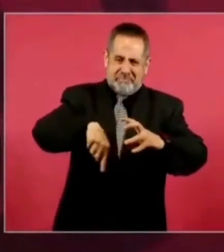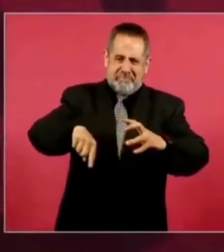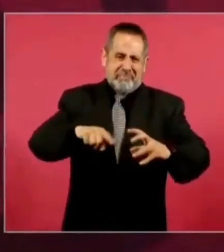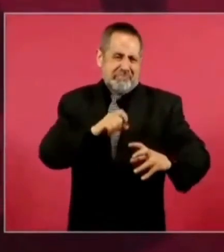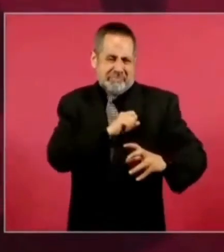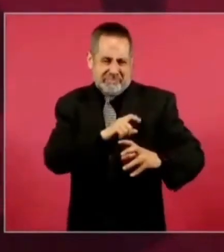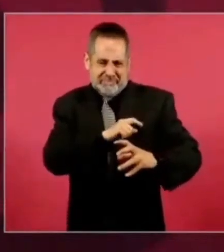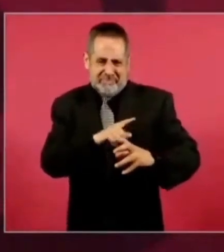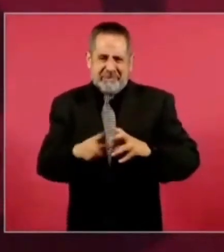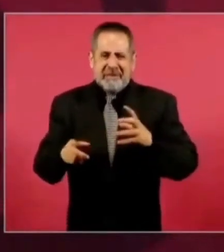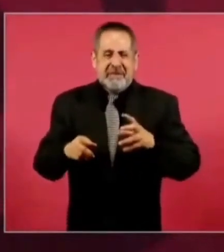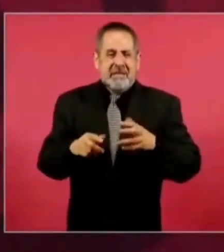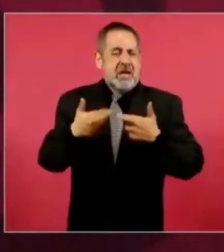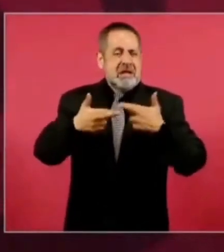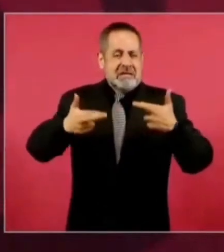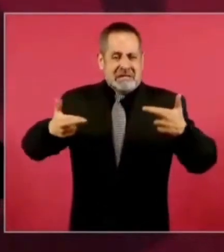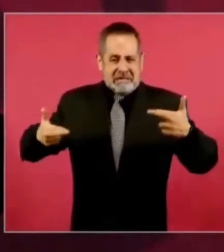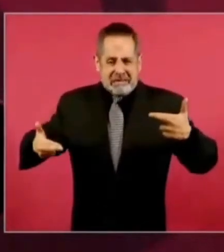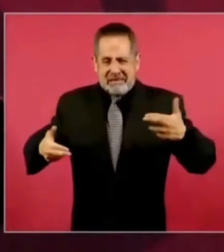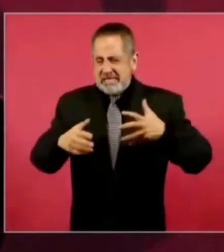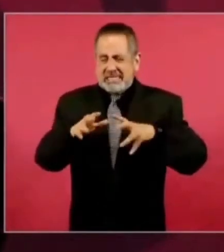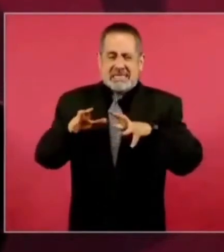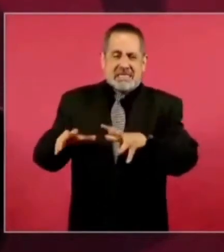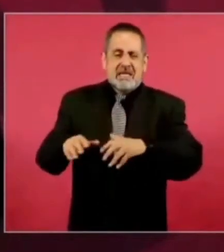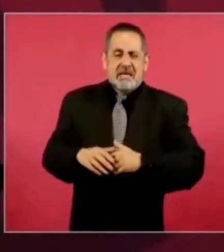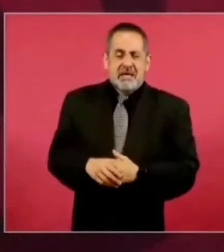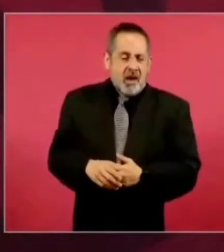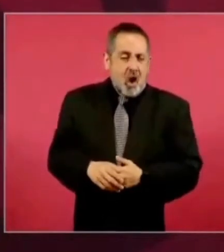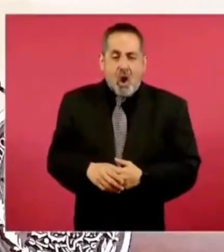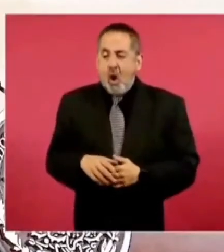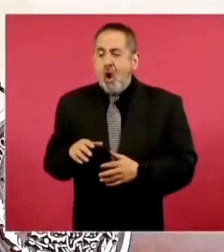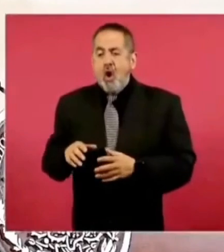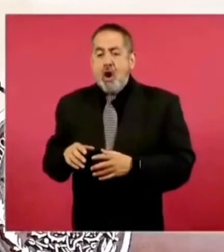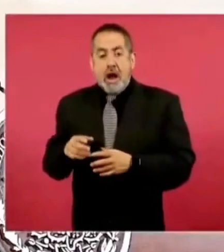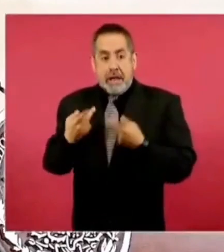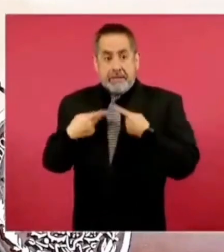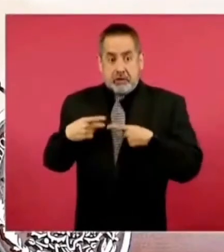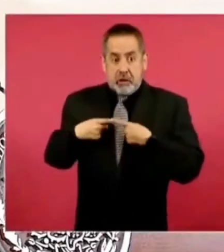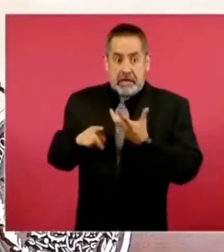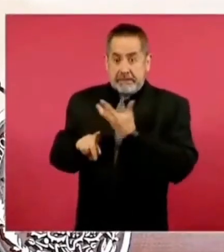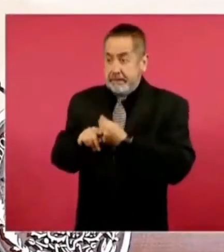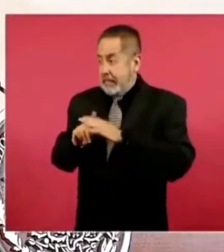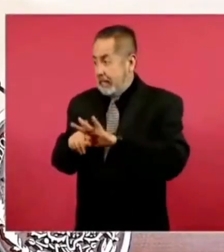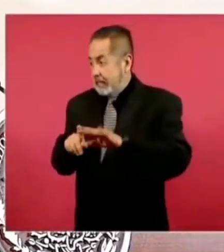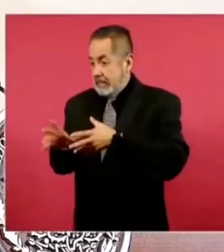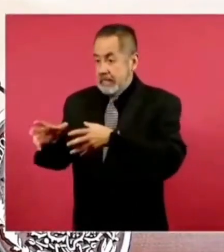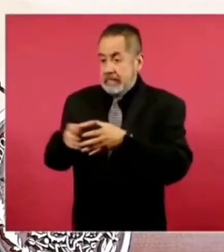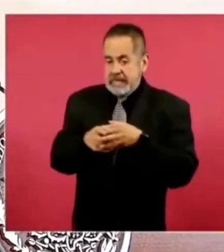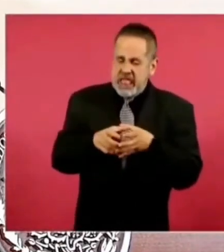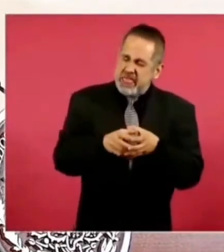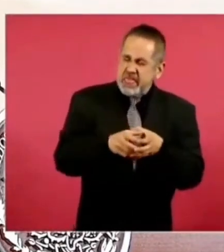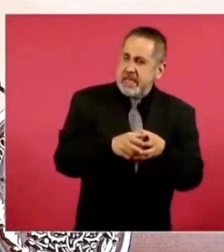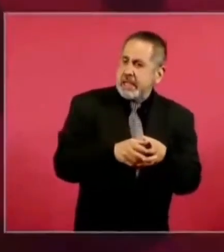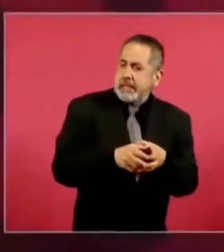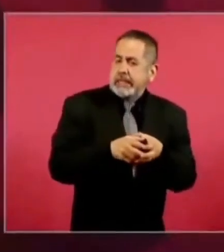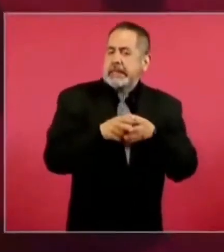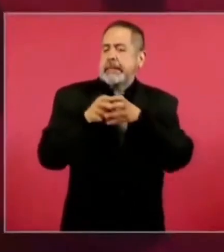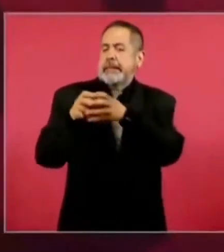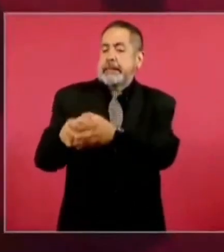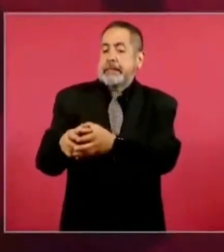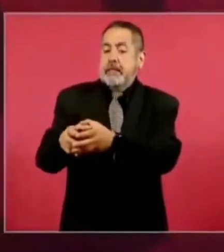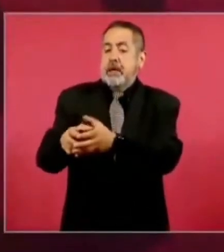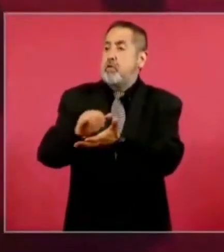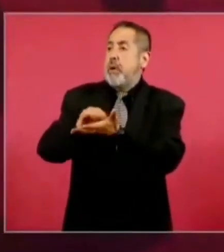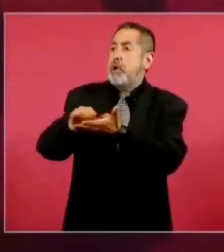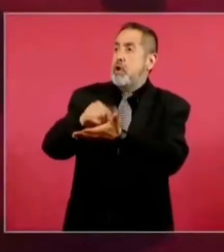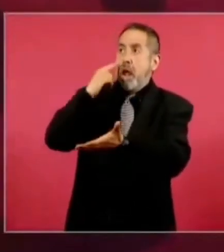lleva a los migrantes a Nueva York, los manda a Nueva York,